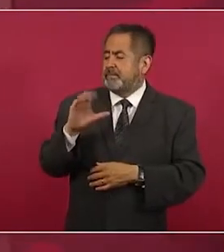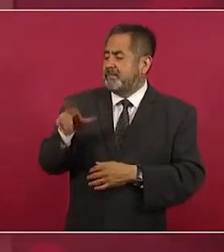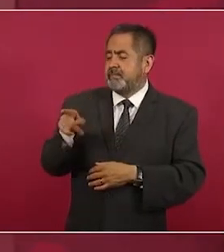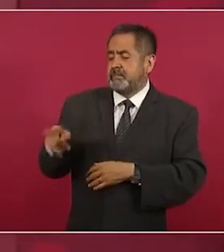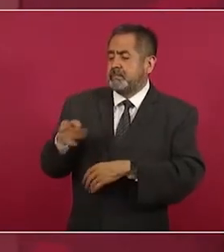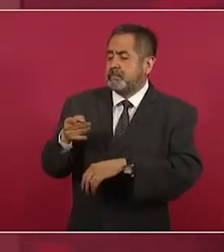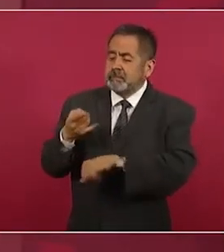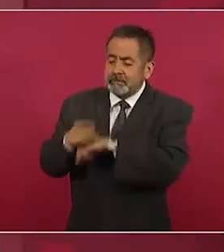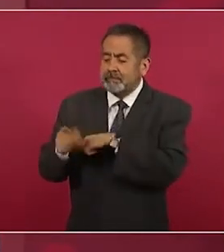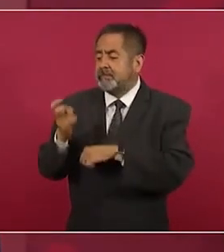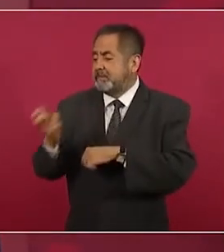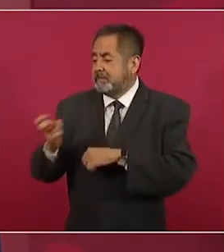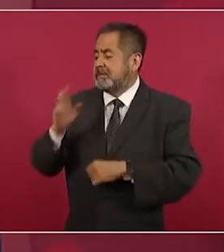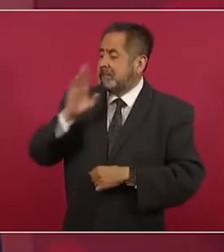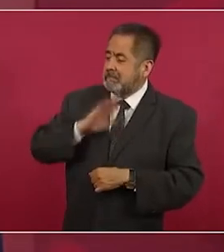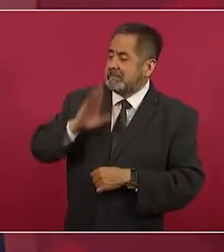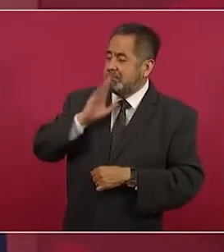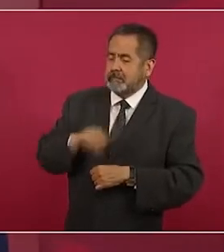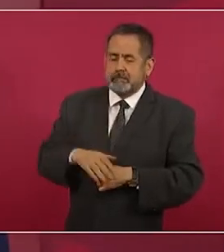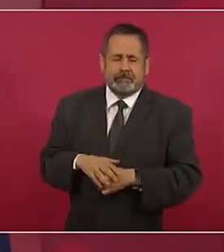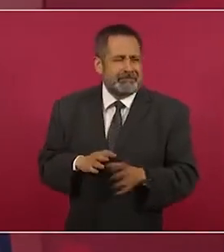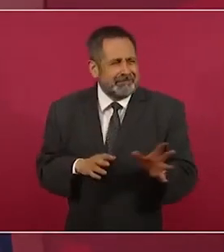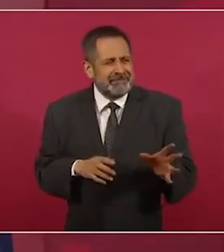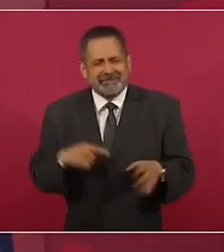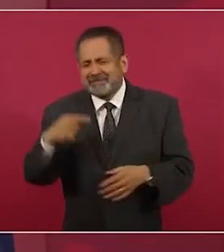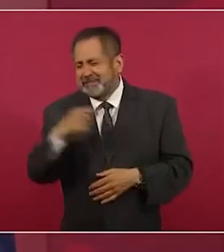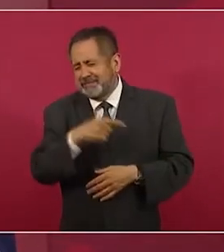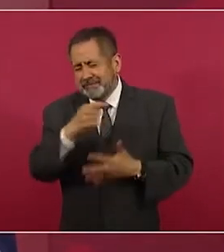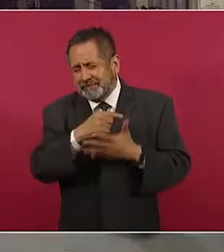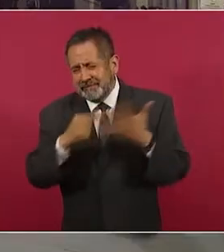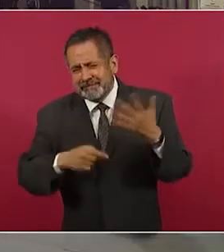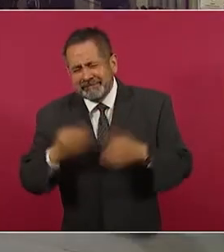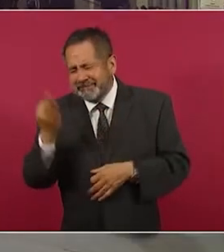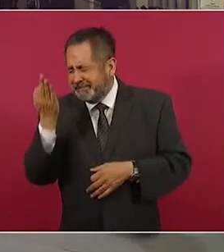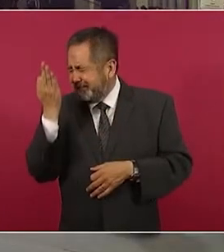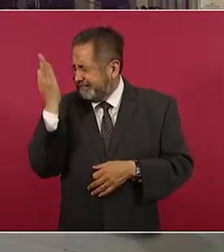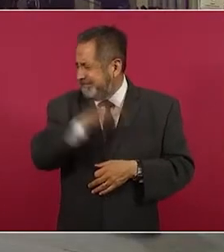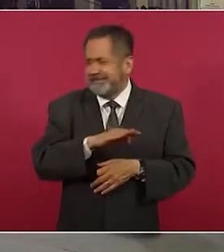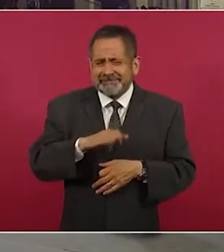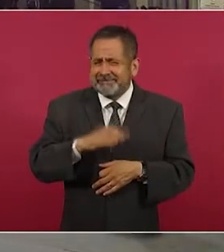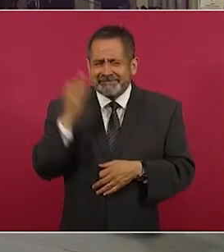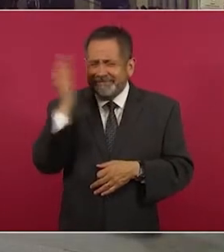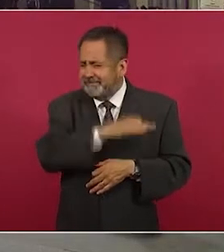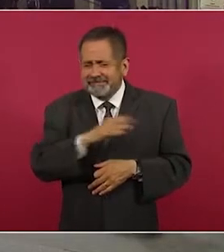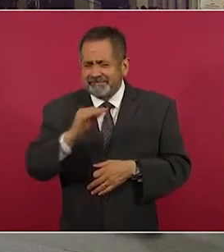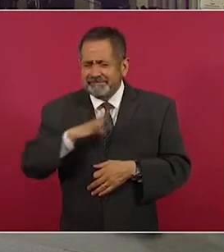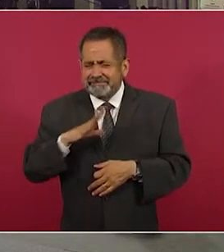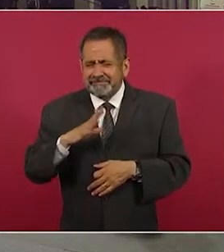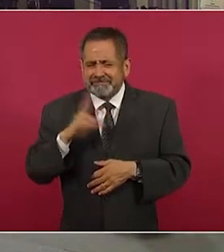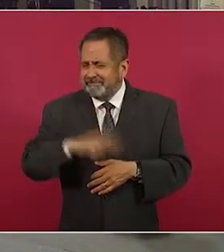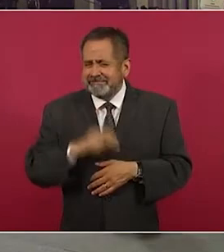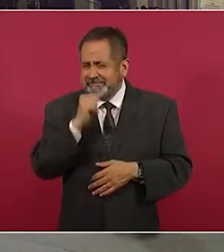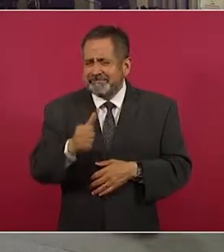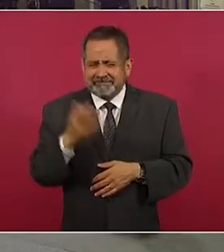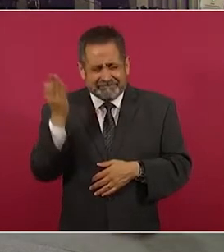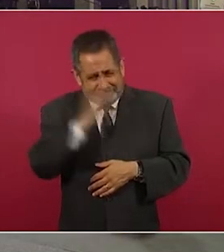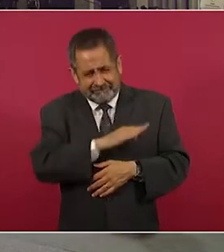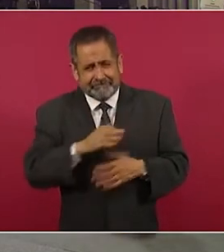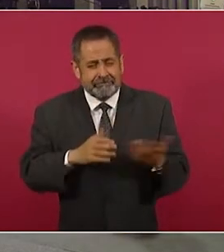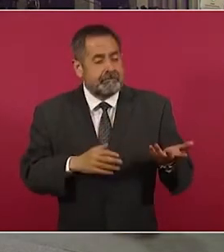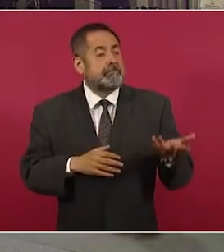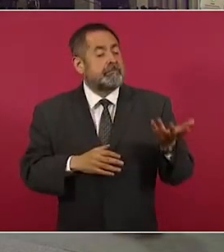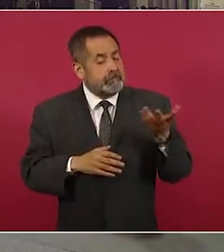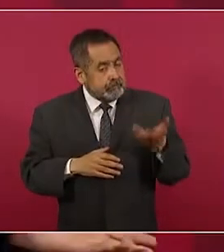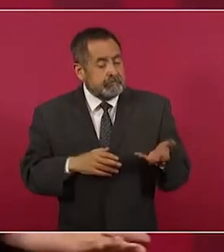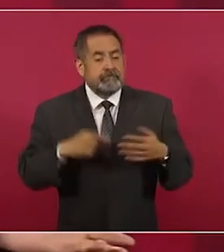cosa que es absolutamente falsa. Pero claro, este